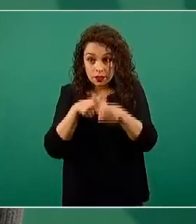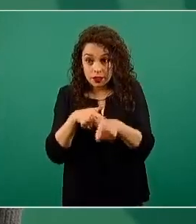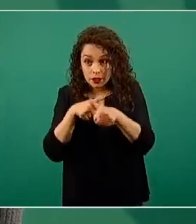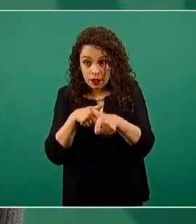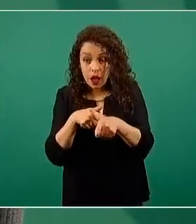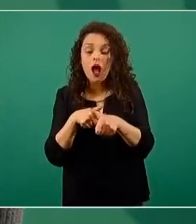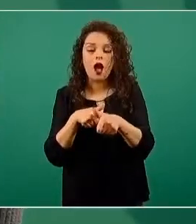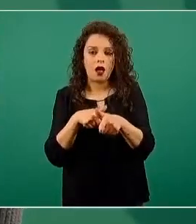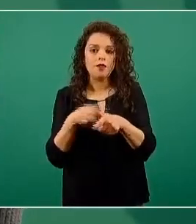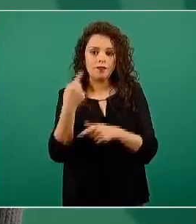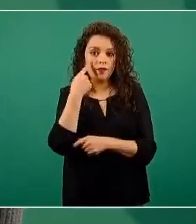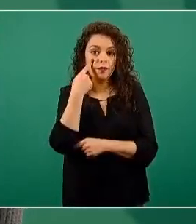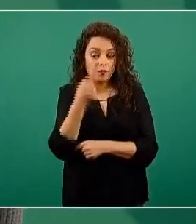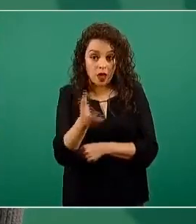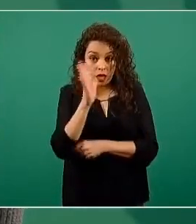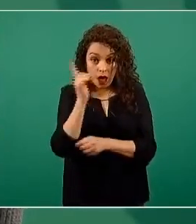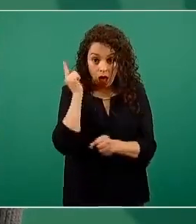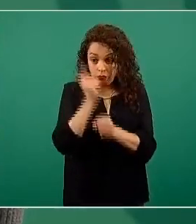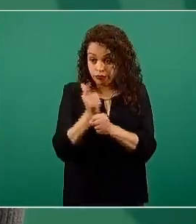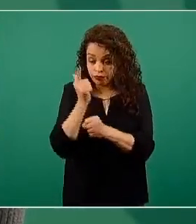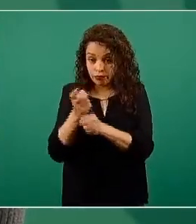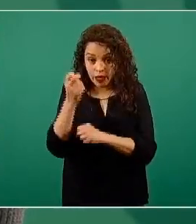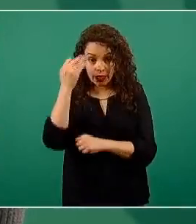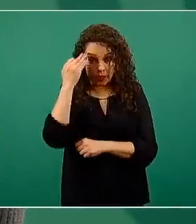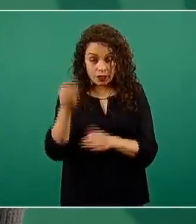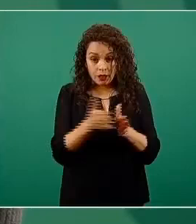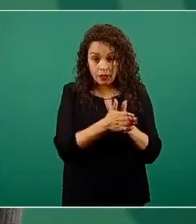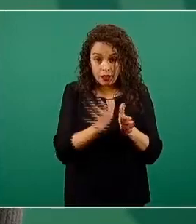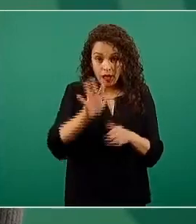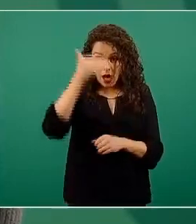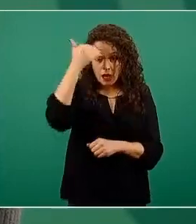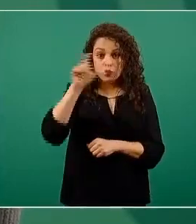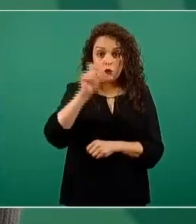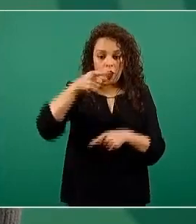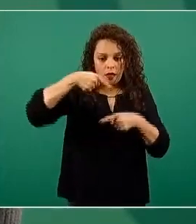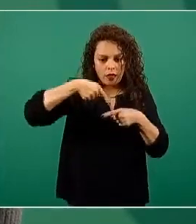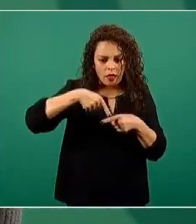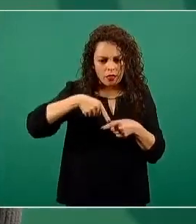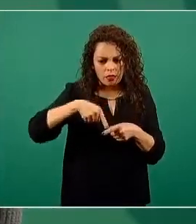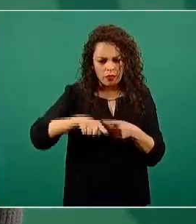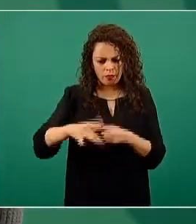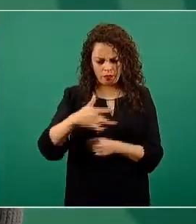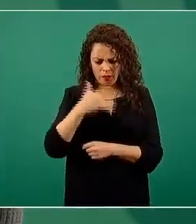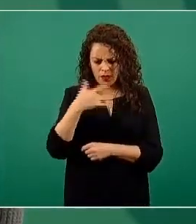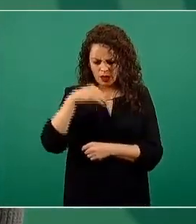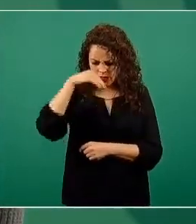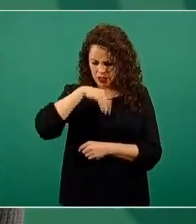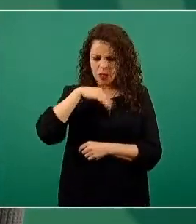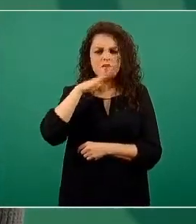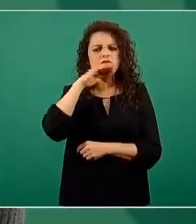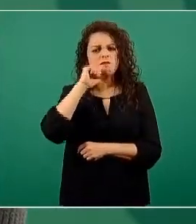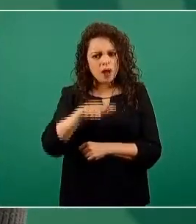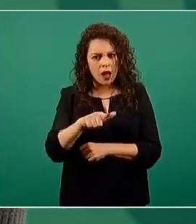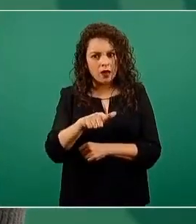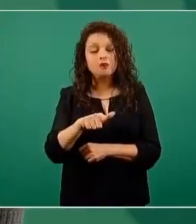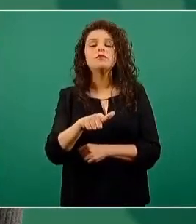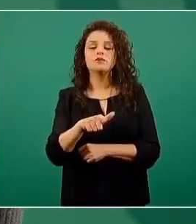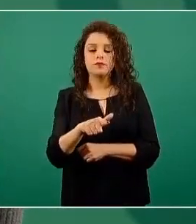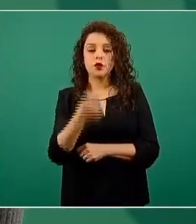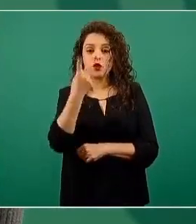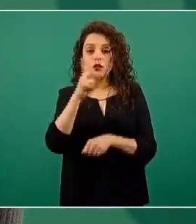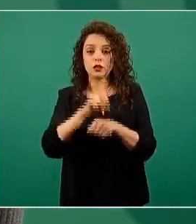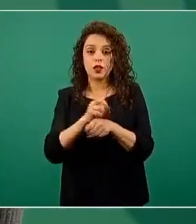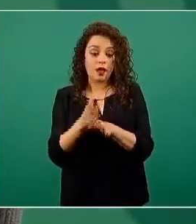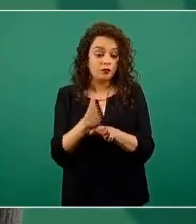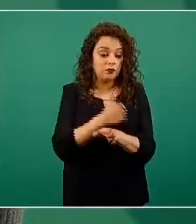Una vez definido entonces ese periodo, es decir, sabiendo cuándo inició con sus síntomas y teniendo el periodo de menos dos y hasta el